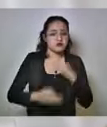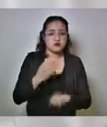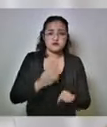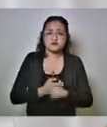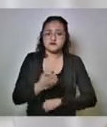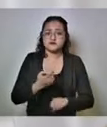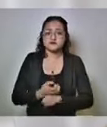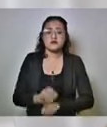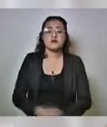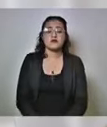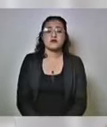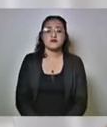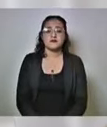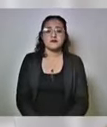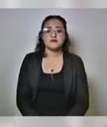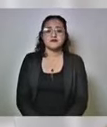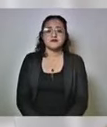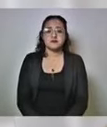Estado.